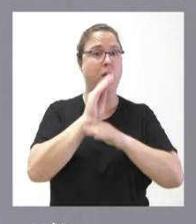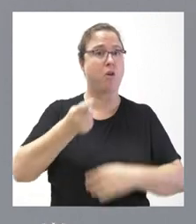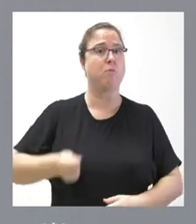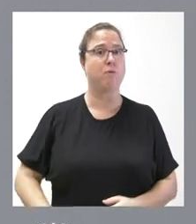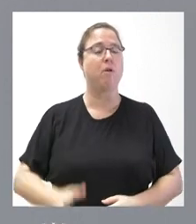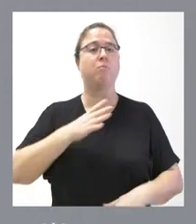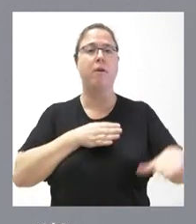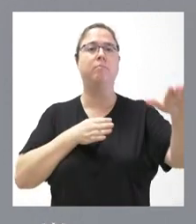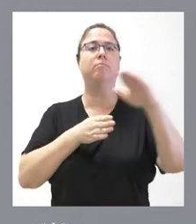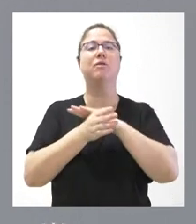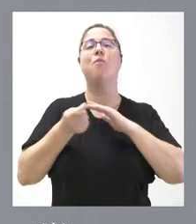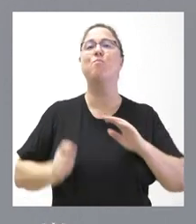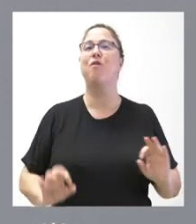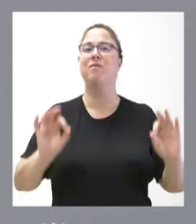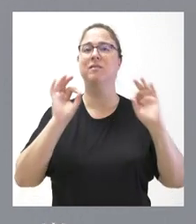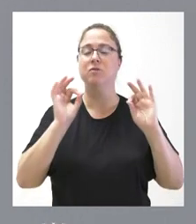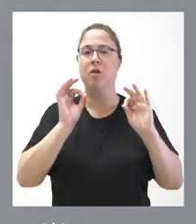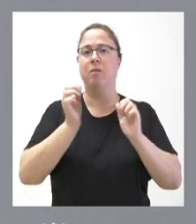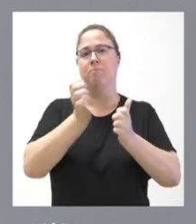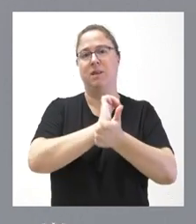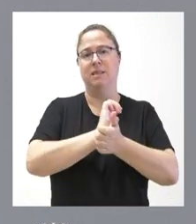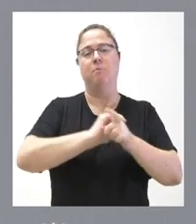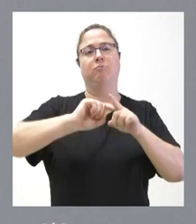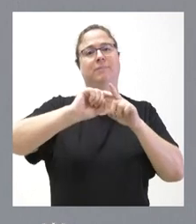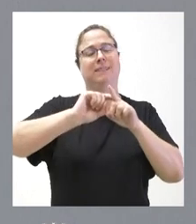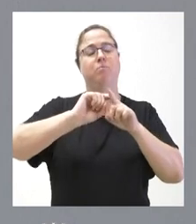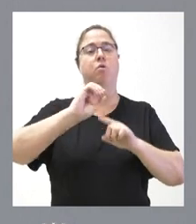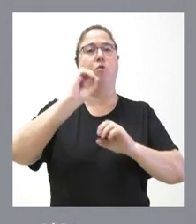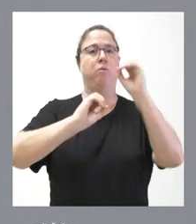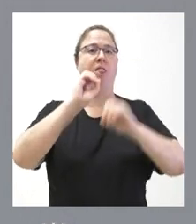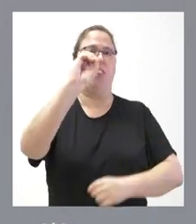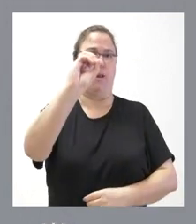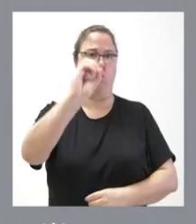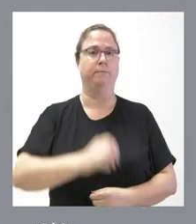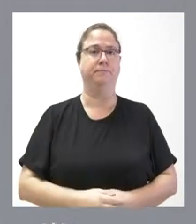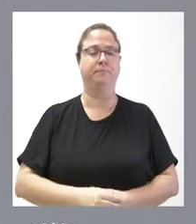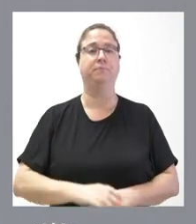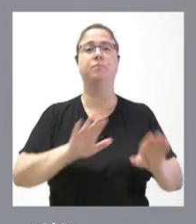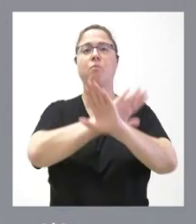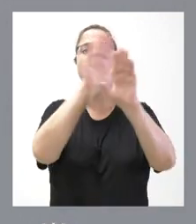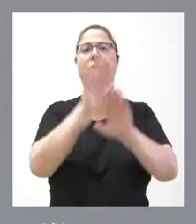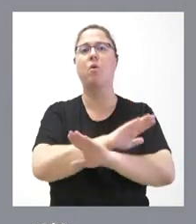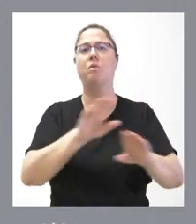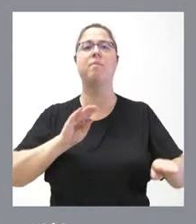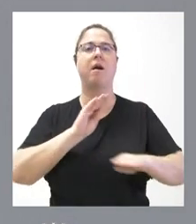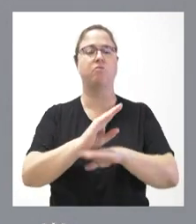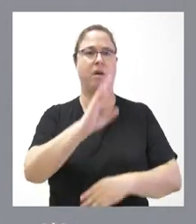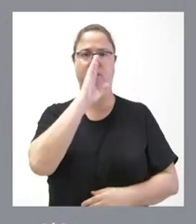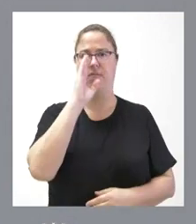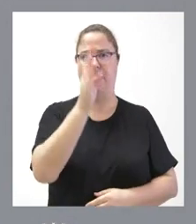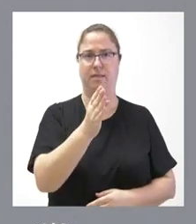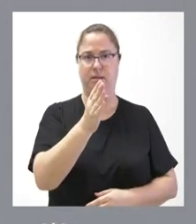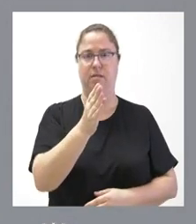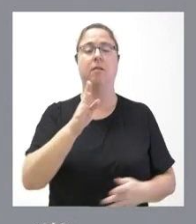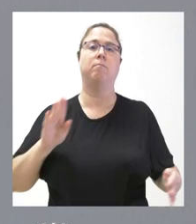en el carácter profesional de sus explotaciones, a tipos de interés cero. Y la última es la que son ayudas directas. Ahí las habíamos